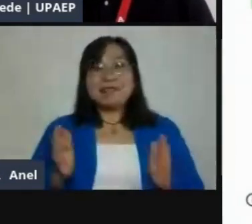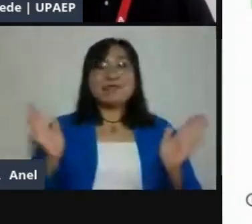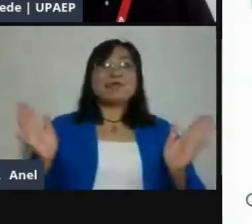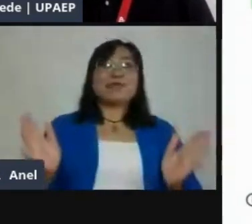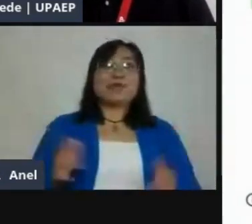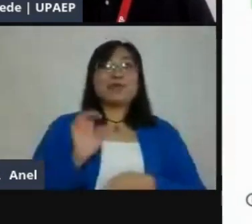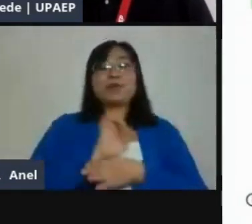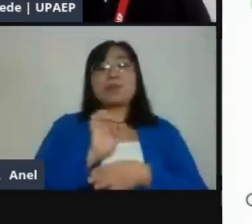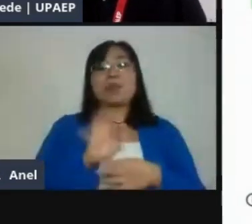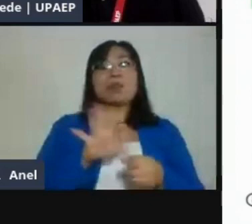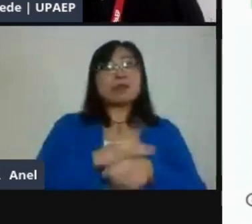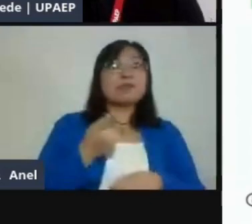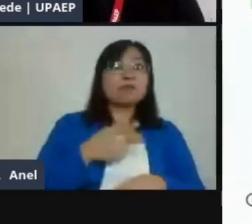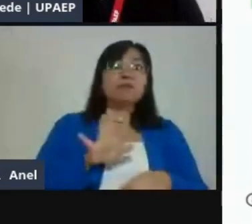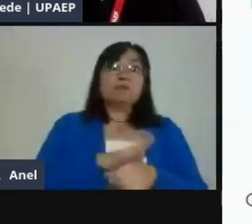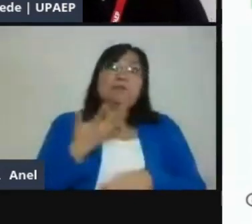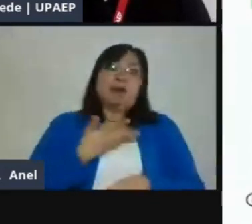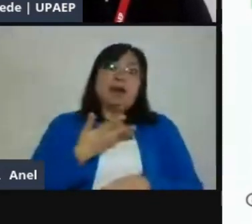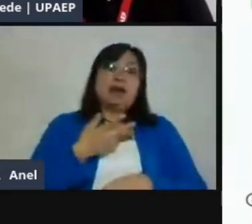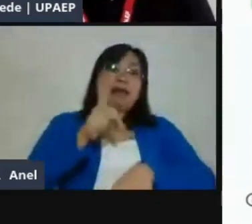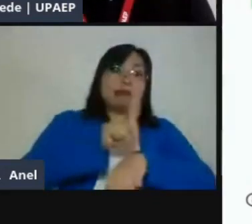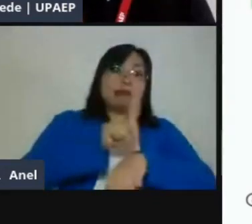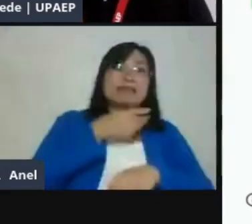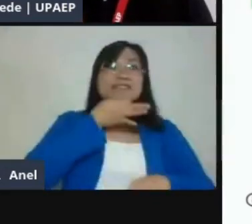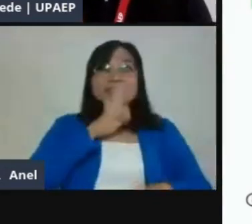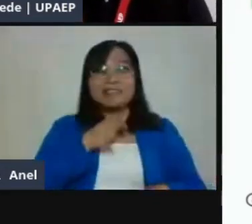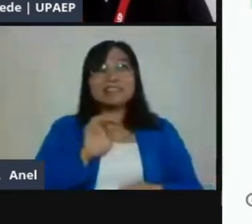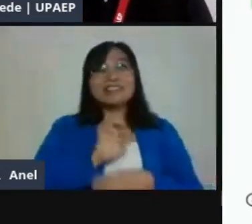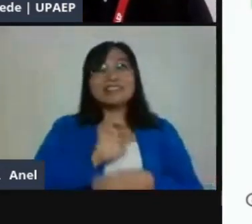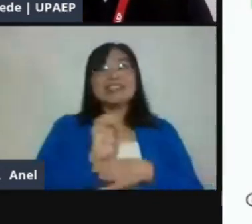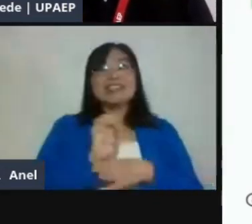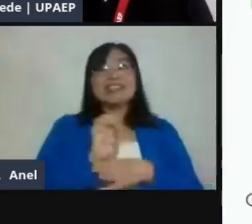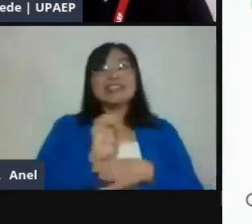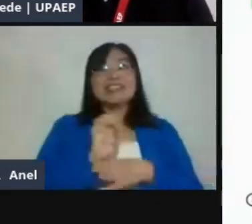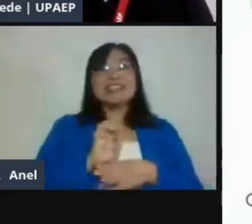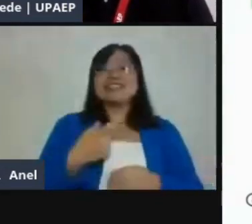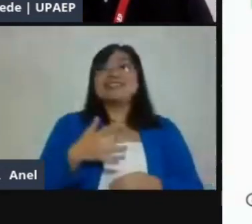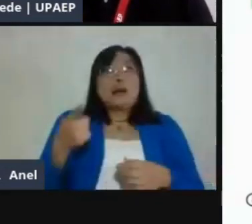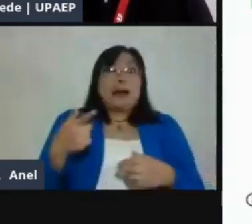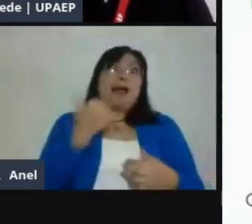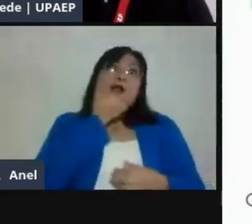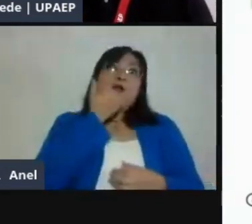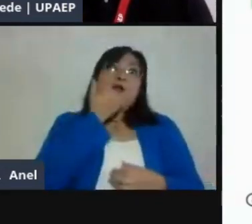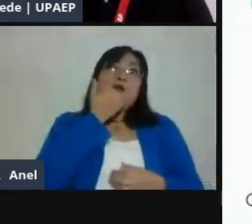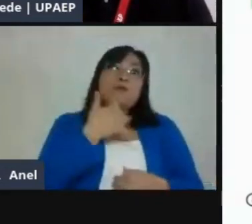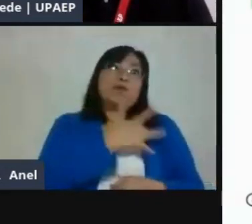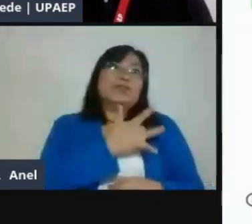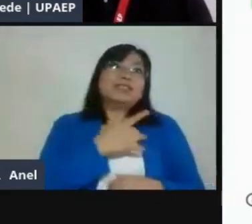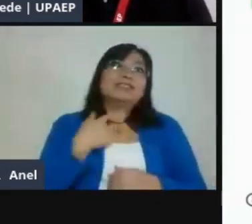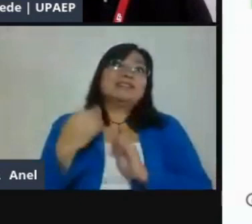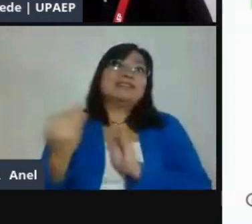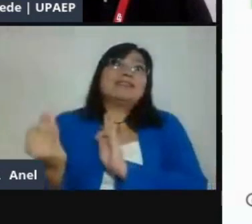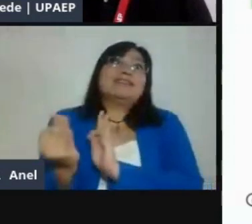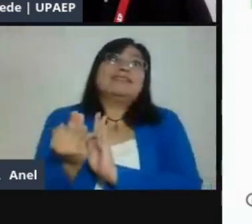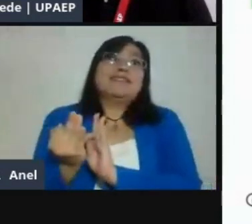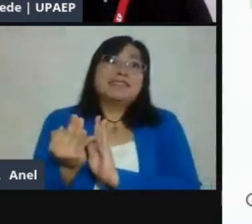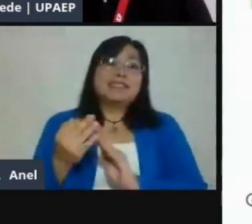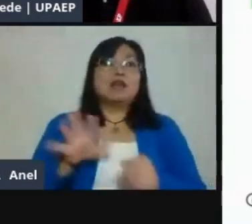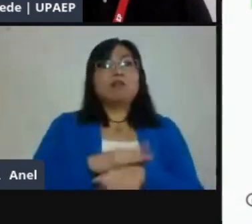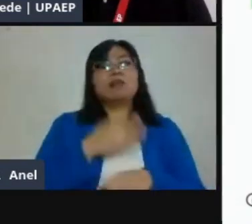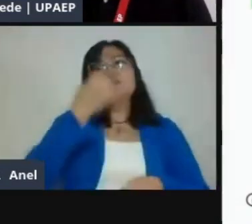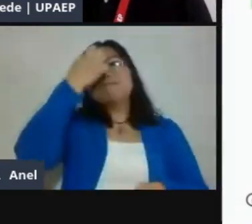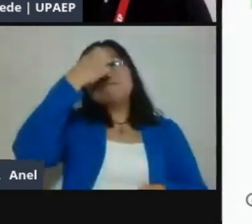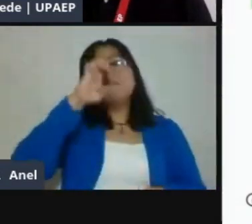anuncios para que sigan con esa cercanía, que es lo más importante y posiblemente lo que más extrañan de sus maestros.